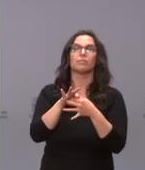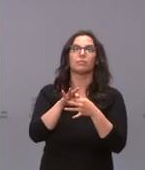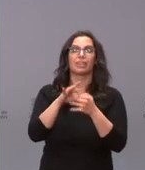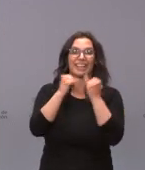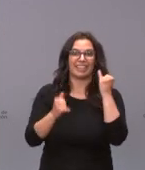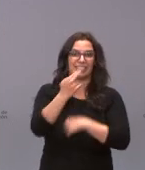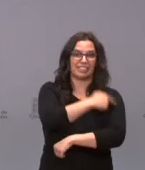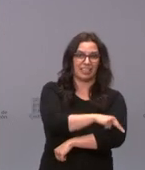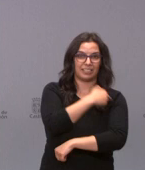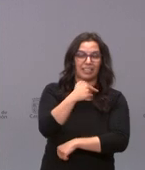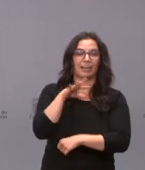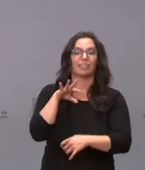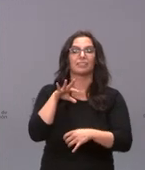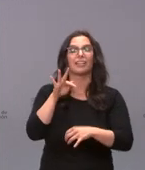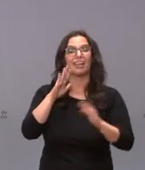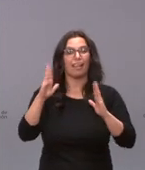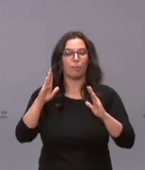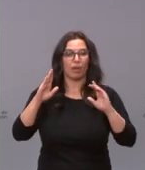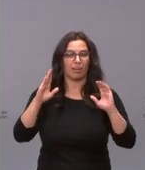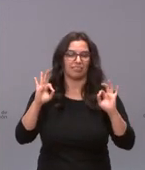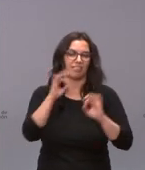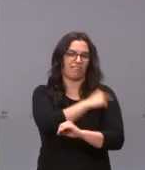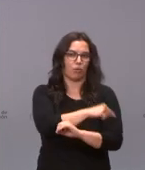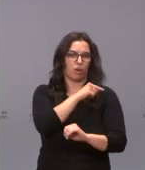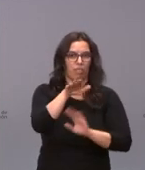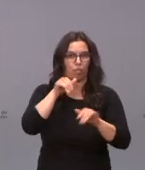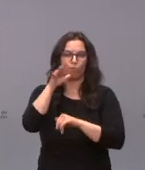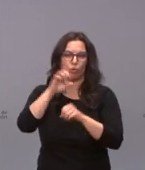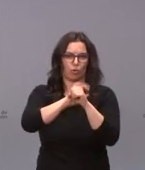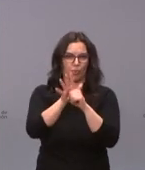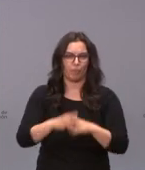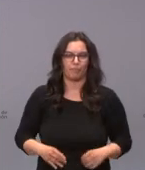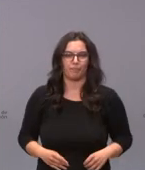crisis sanitaria y la campaña de vacunación a causa de la COVID-19.